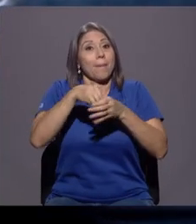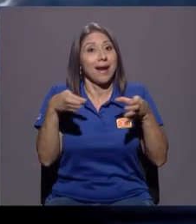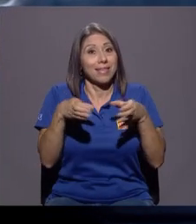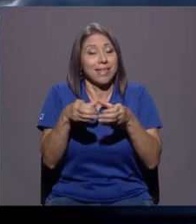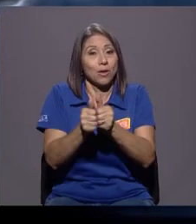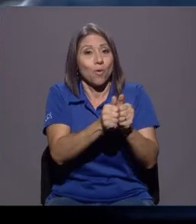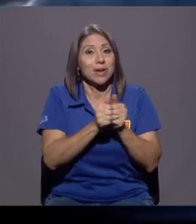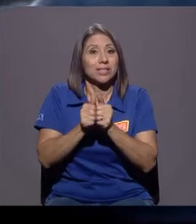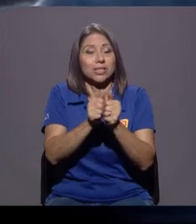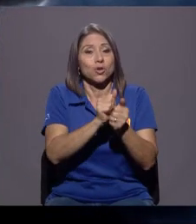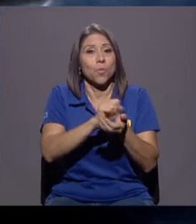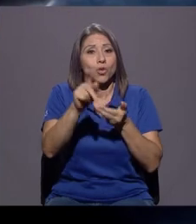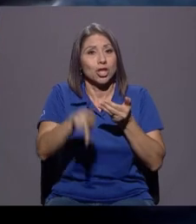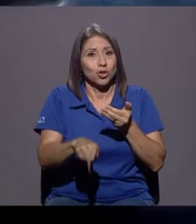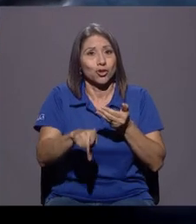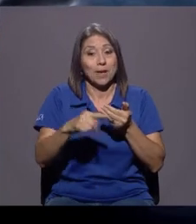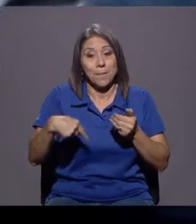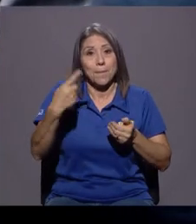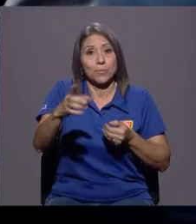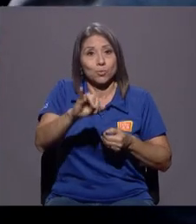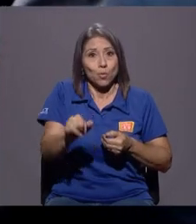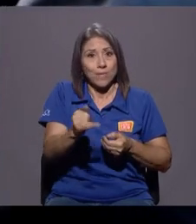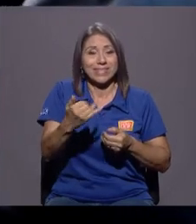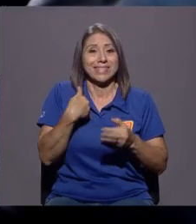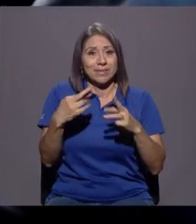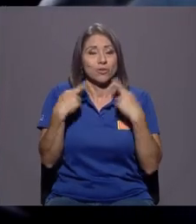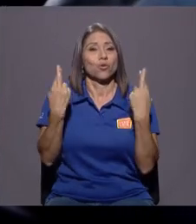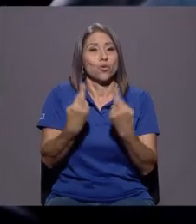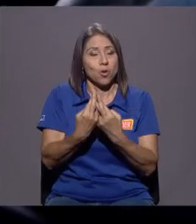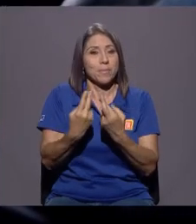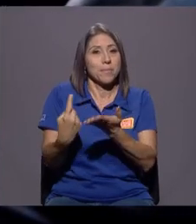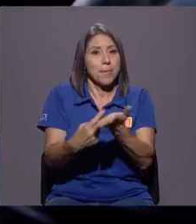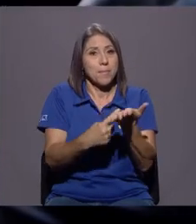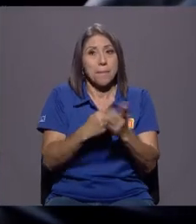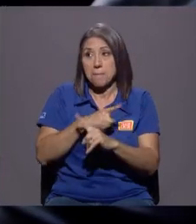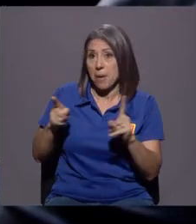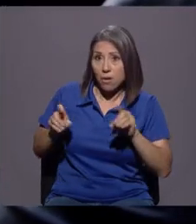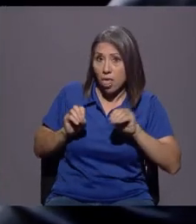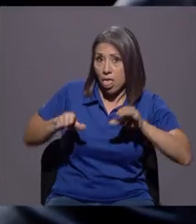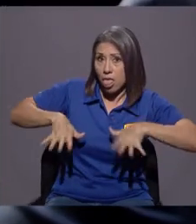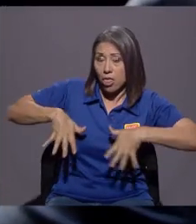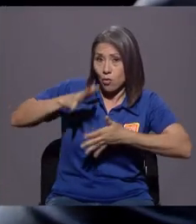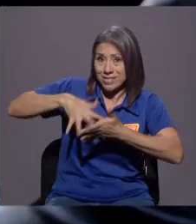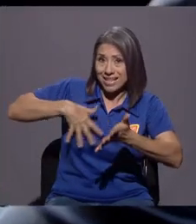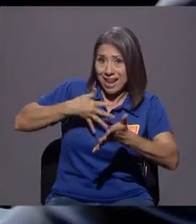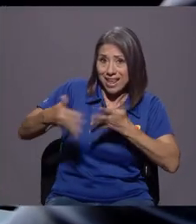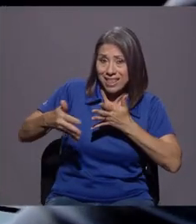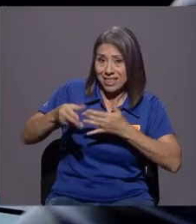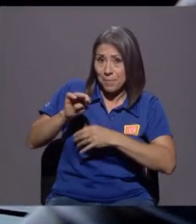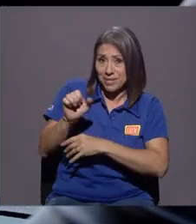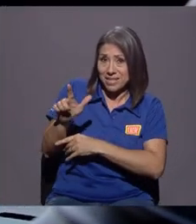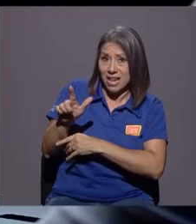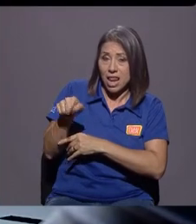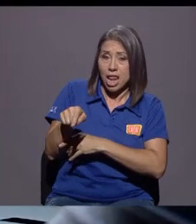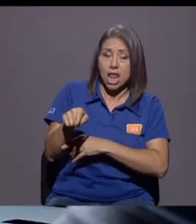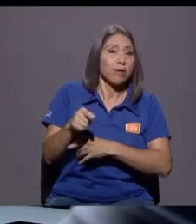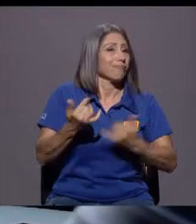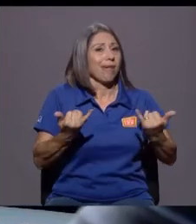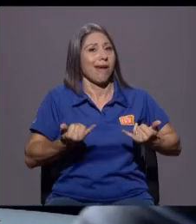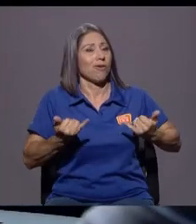tenemos reunión el otro jueves para discutir varios temas, pero no se ha... ¿No está en la agenda de Marcelo? No, por ahora no, honestamente.